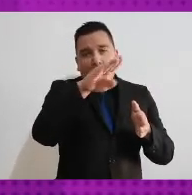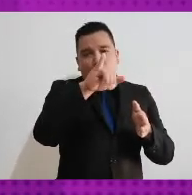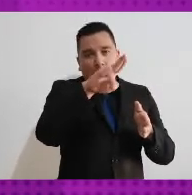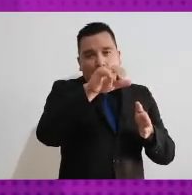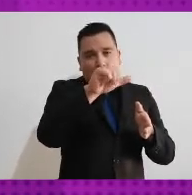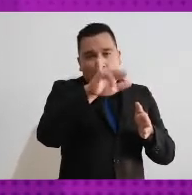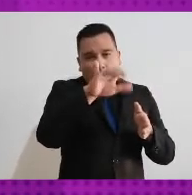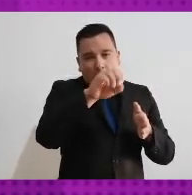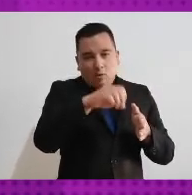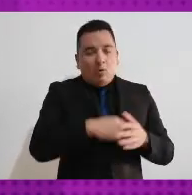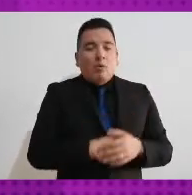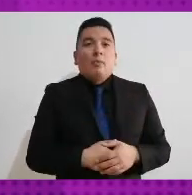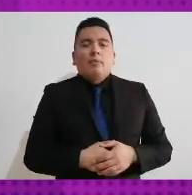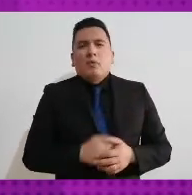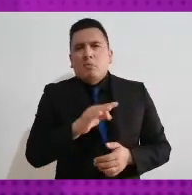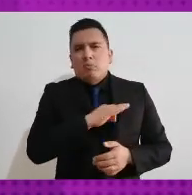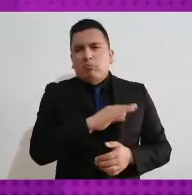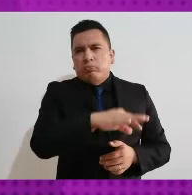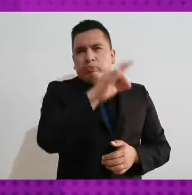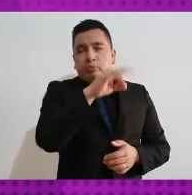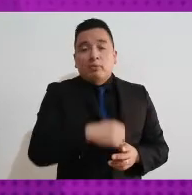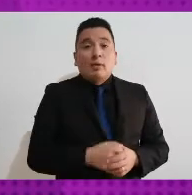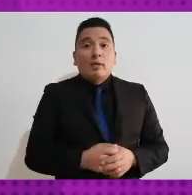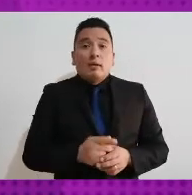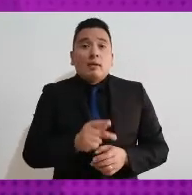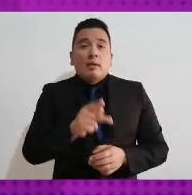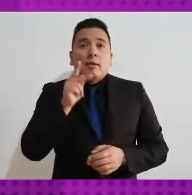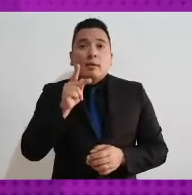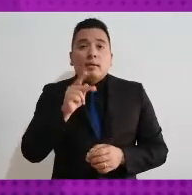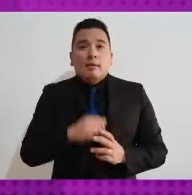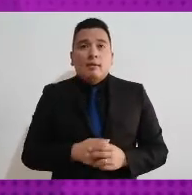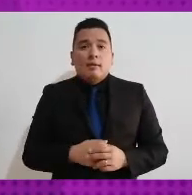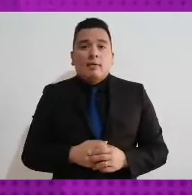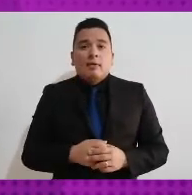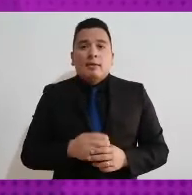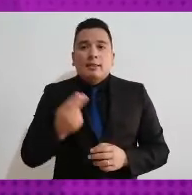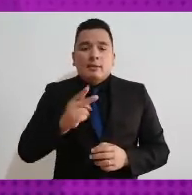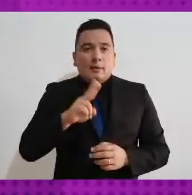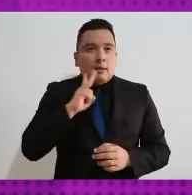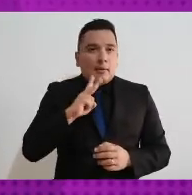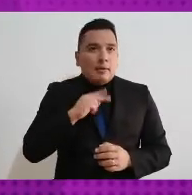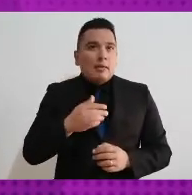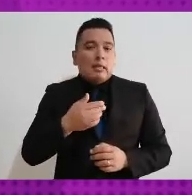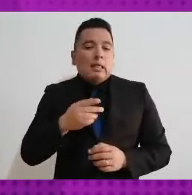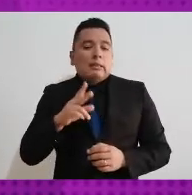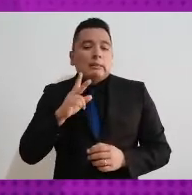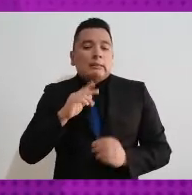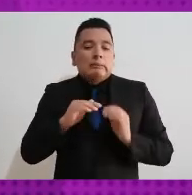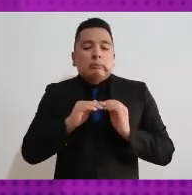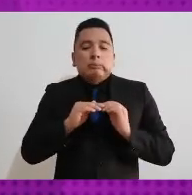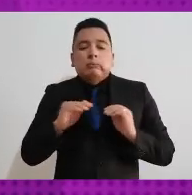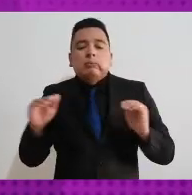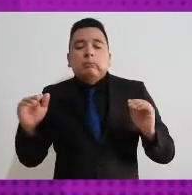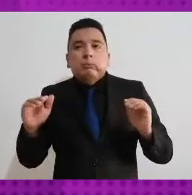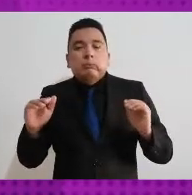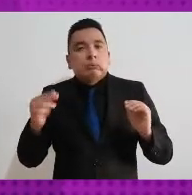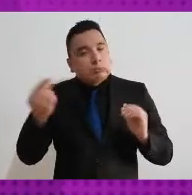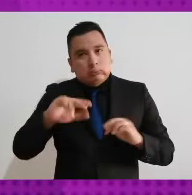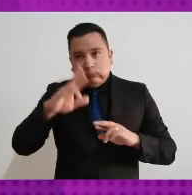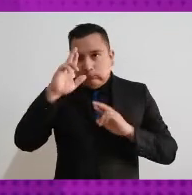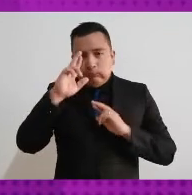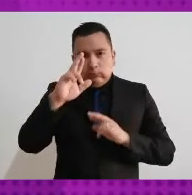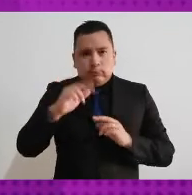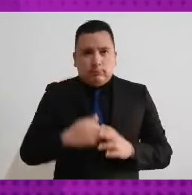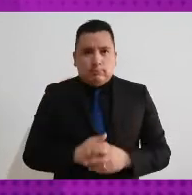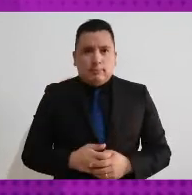siempre y cuando no sea en perjuicio del principio de paridad de género. ¿Qué quiero decir con esto? Que si